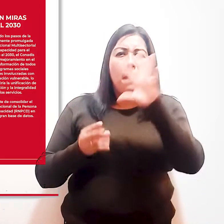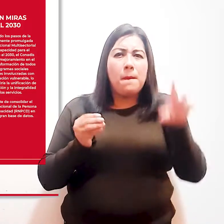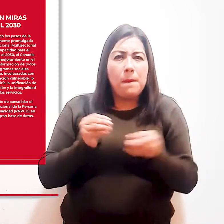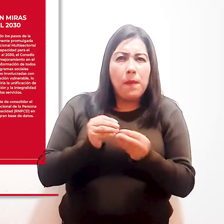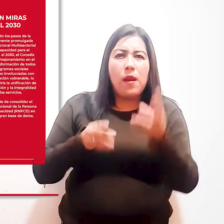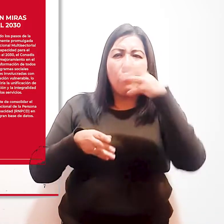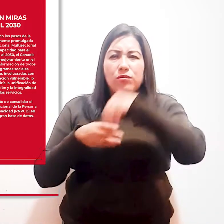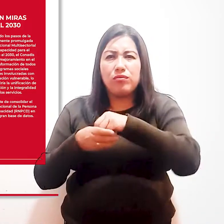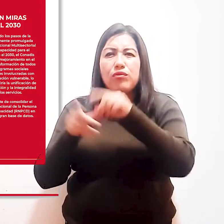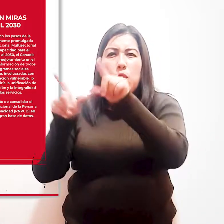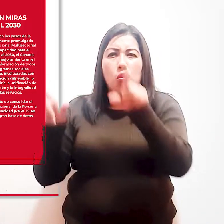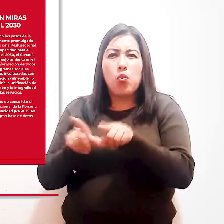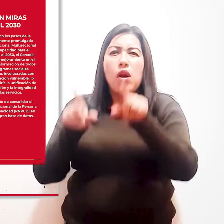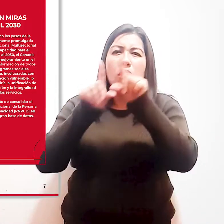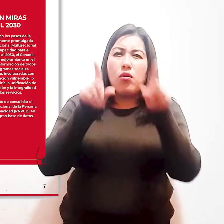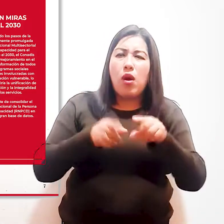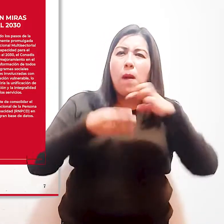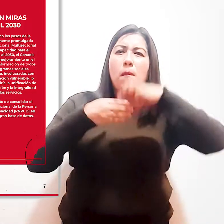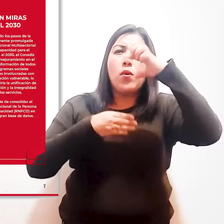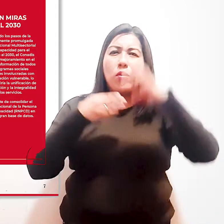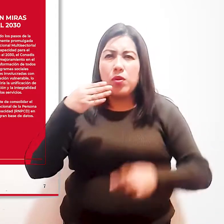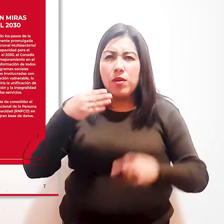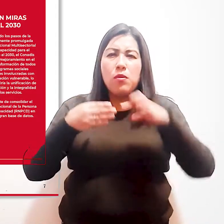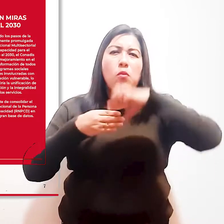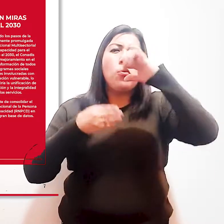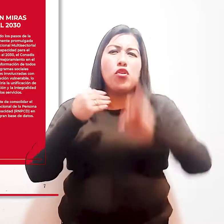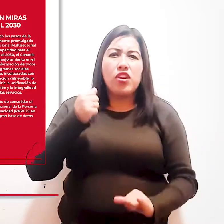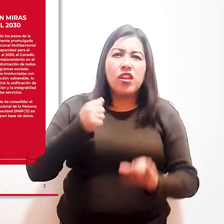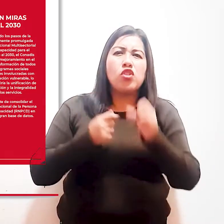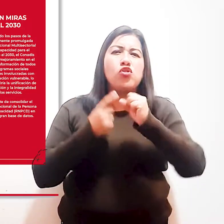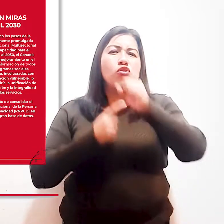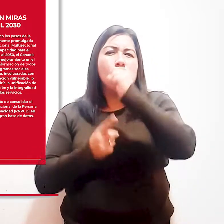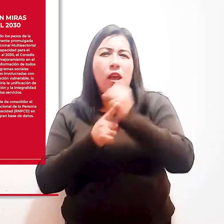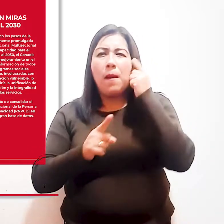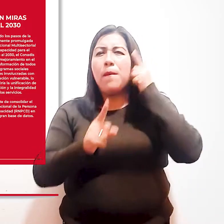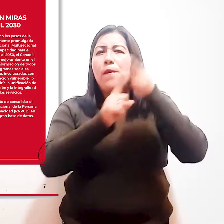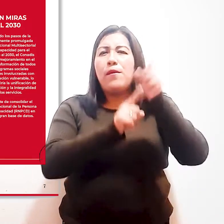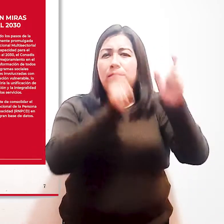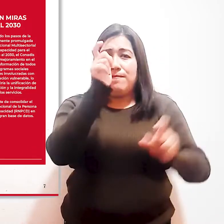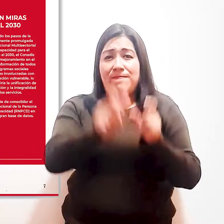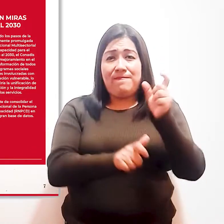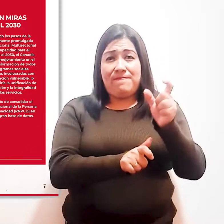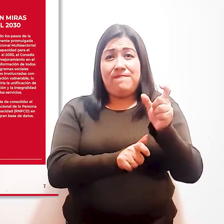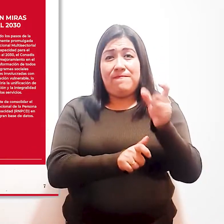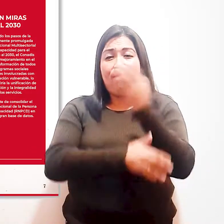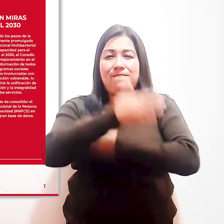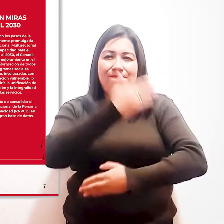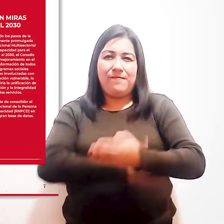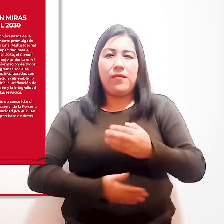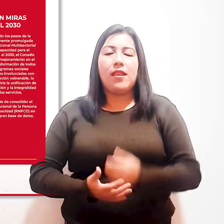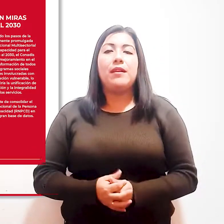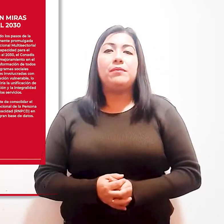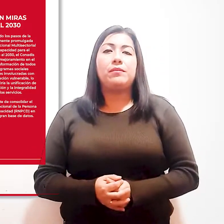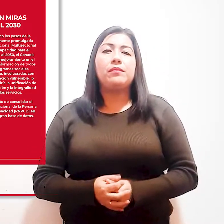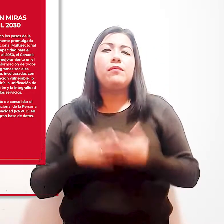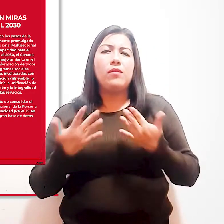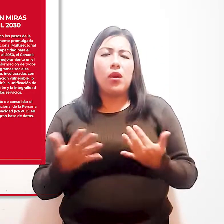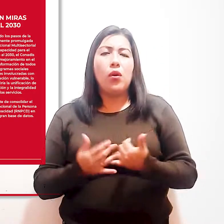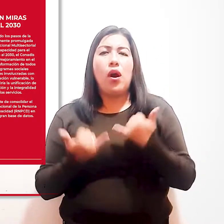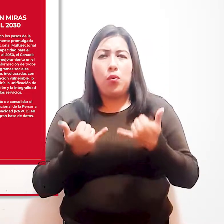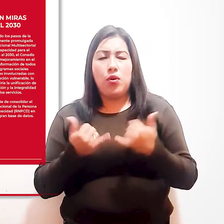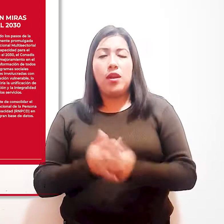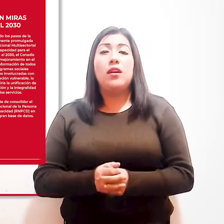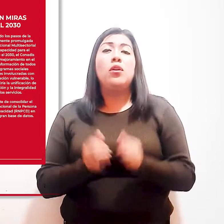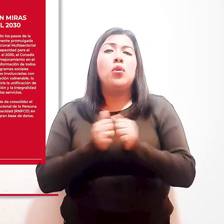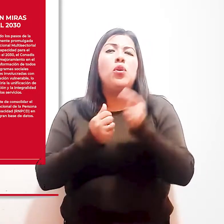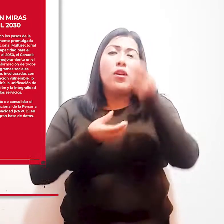serie de políticas públicas, proyectos y programas sociales a favor de las personas con discapacidad. Con la información